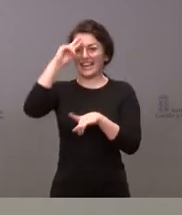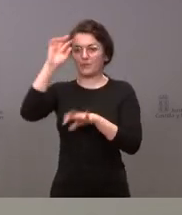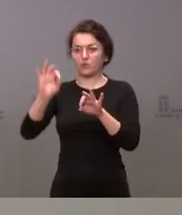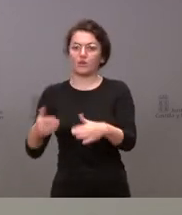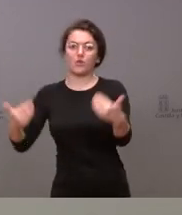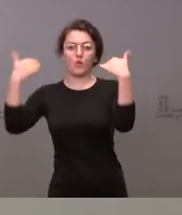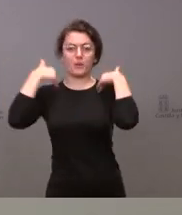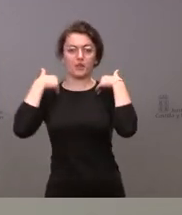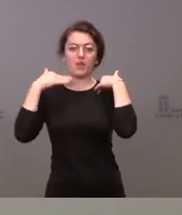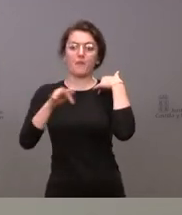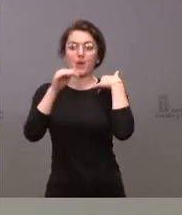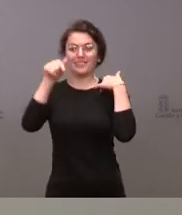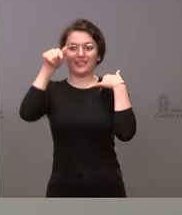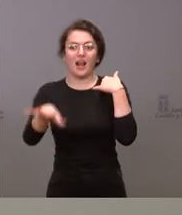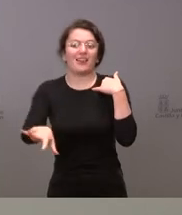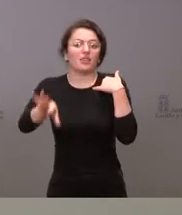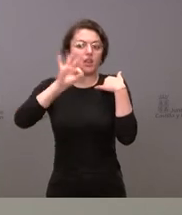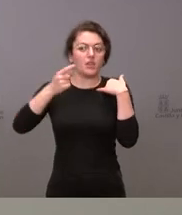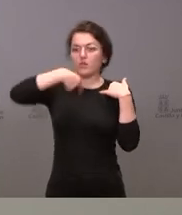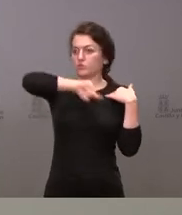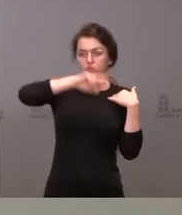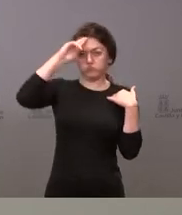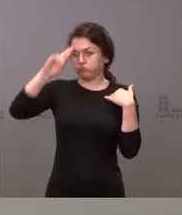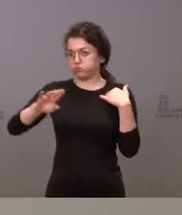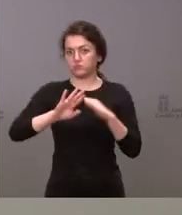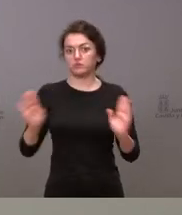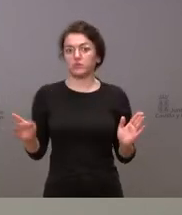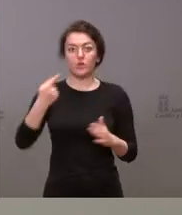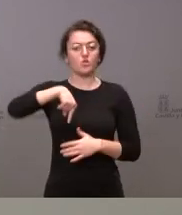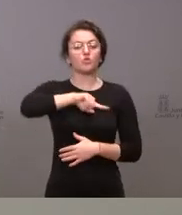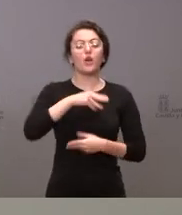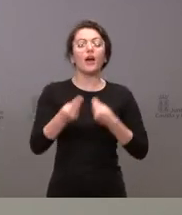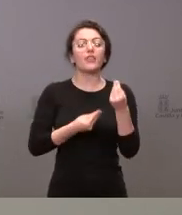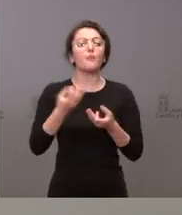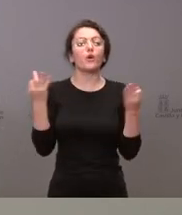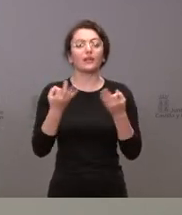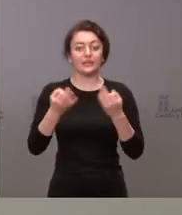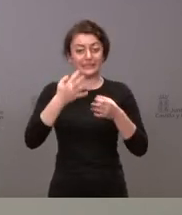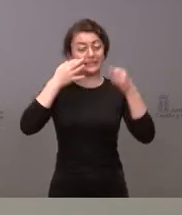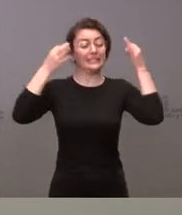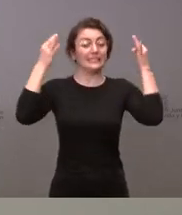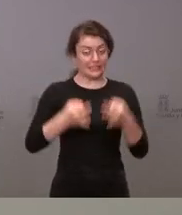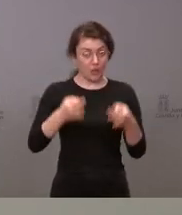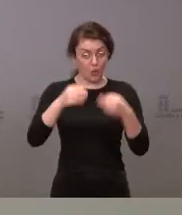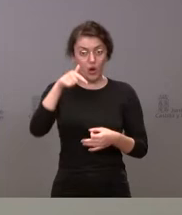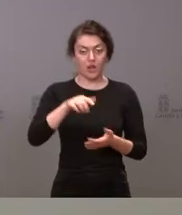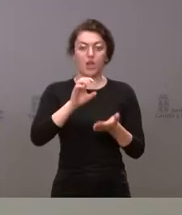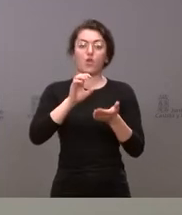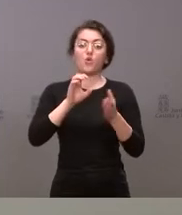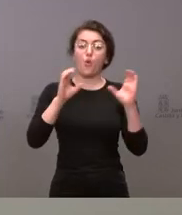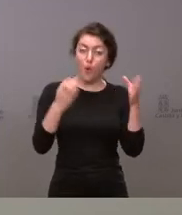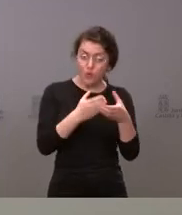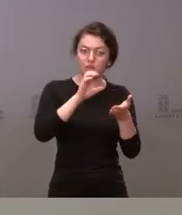decisión que el órgano competente pueda tomar al respecto Nosotros lo que sí podemos asegurar desde la Junta de Castellón es que nosotros